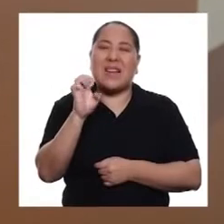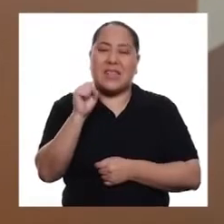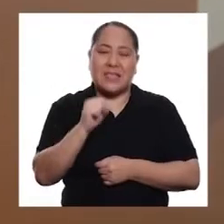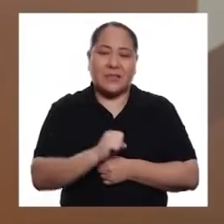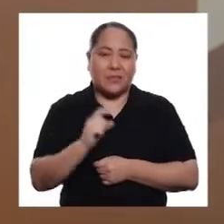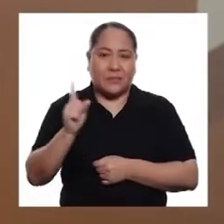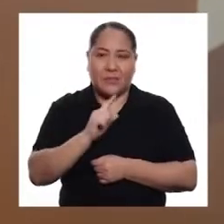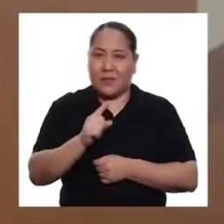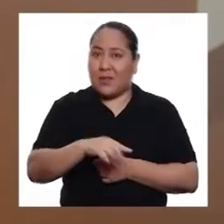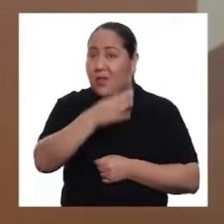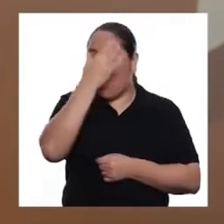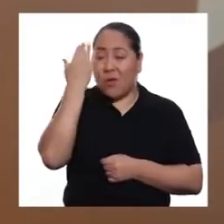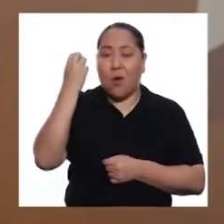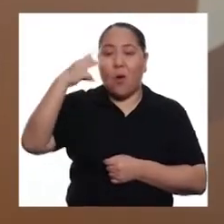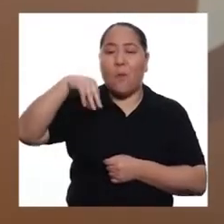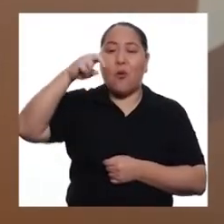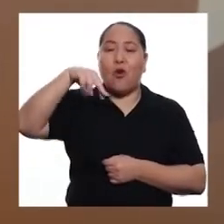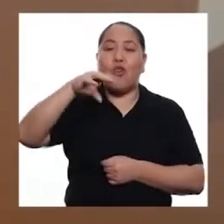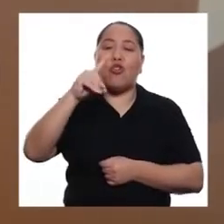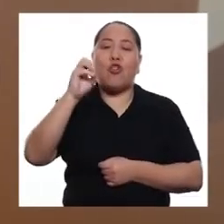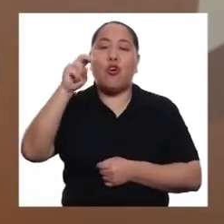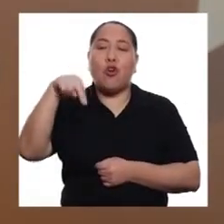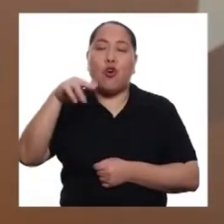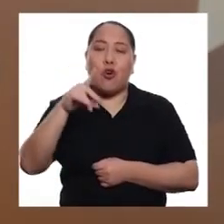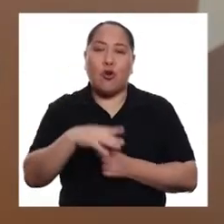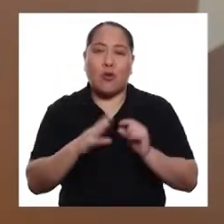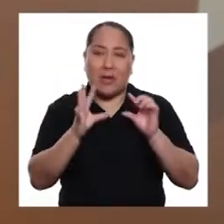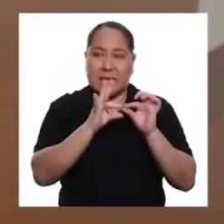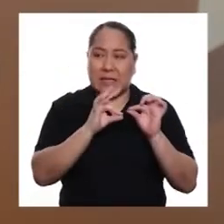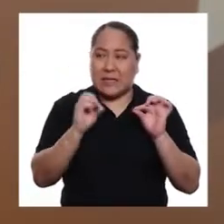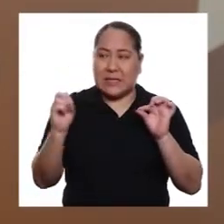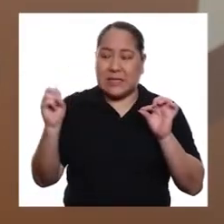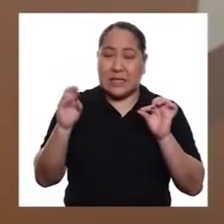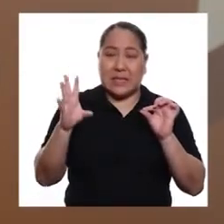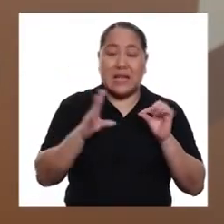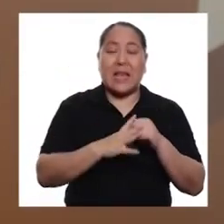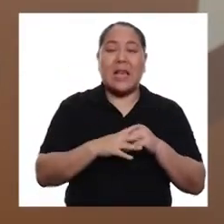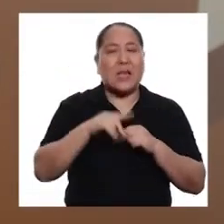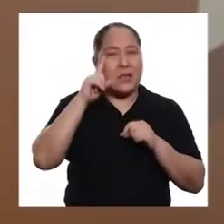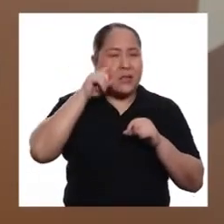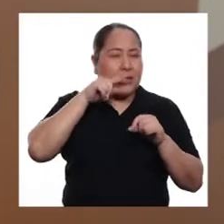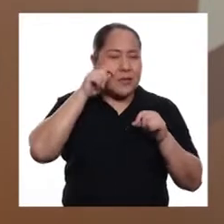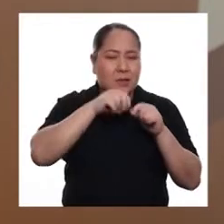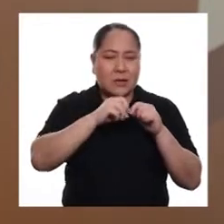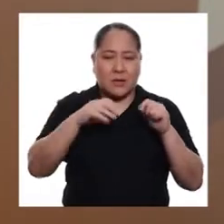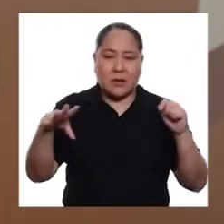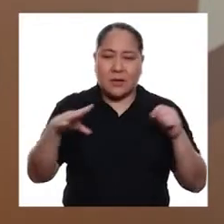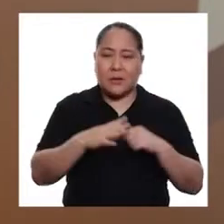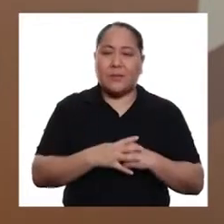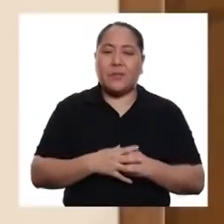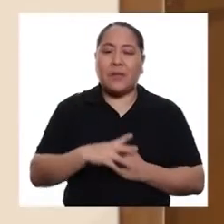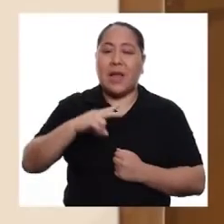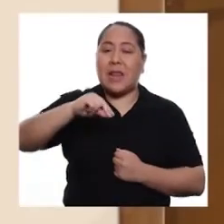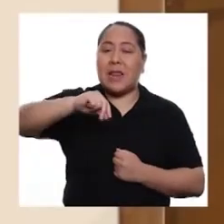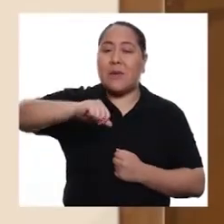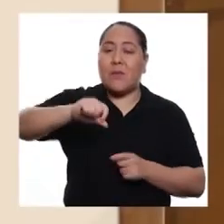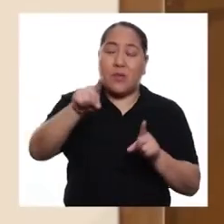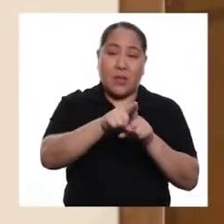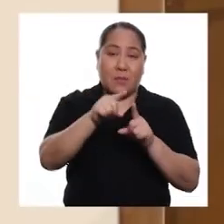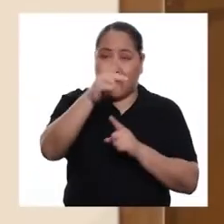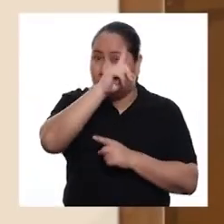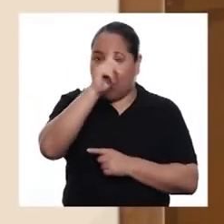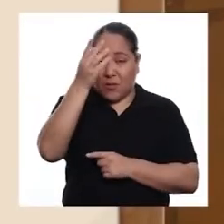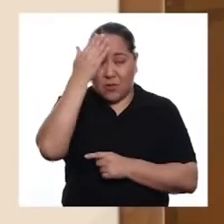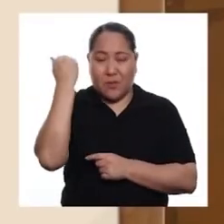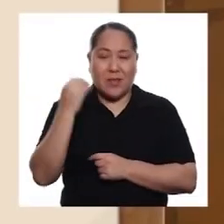podía faltar el mondongo, la cebolla china y la hierbabuena. No nos olvidemos del limón, que aparece en la